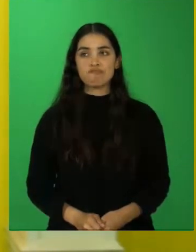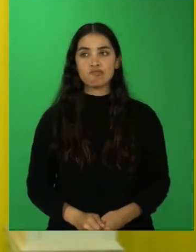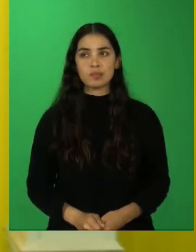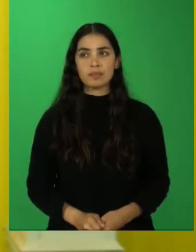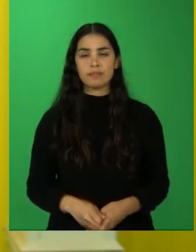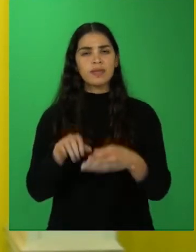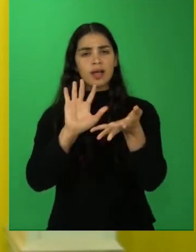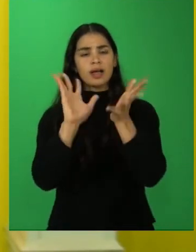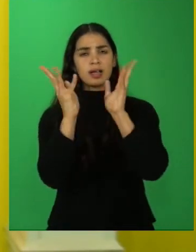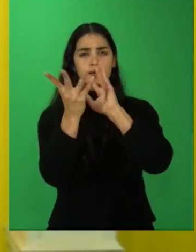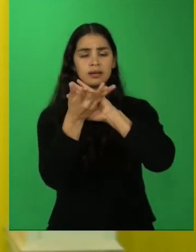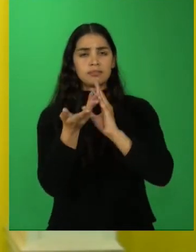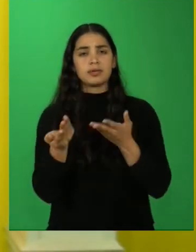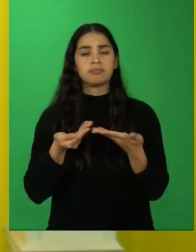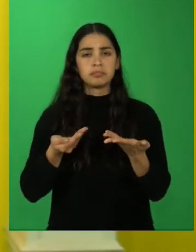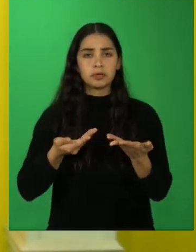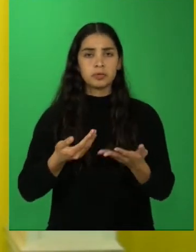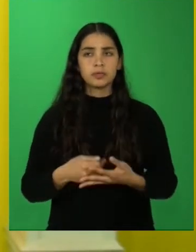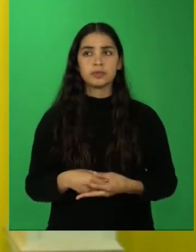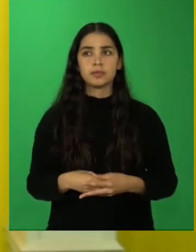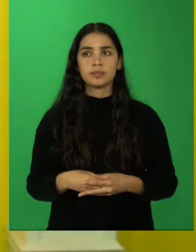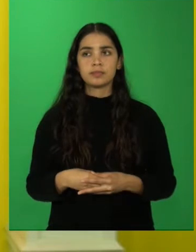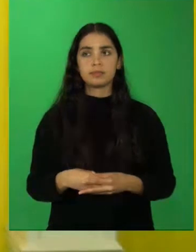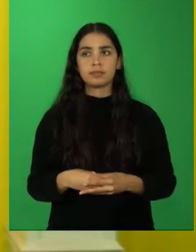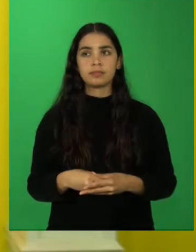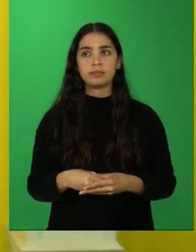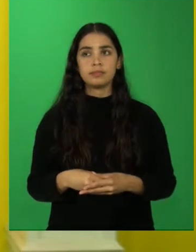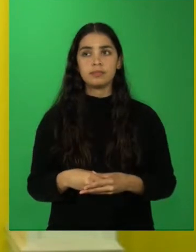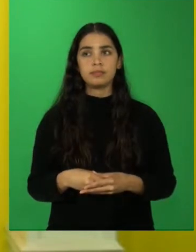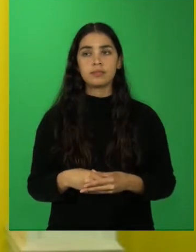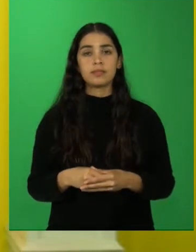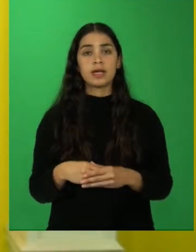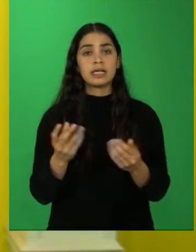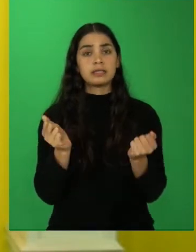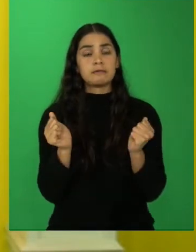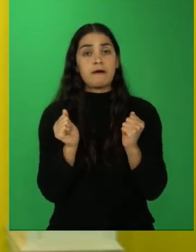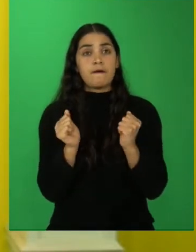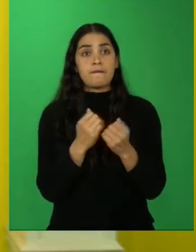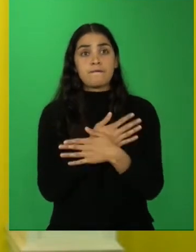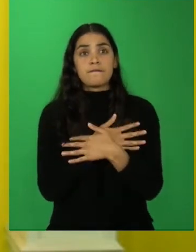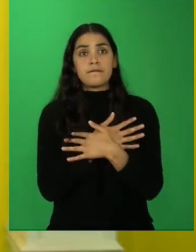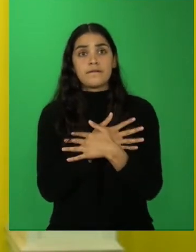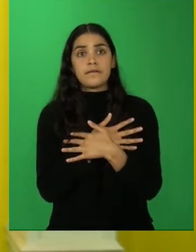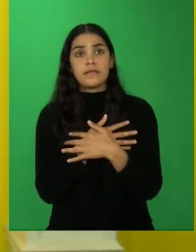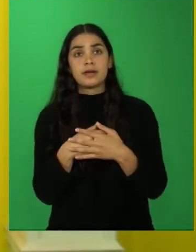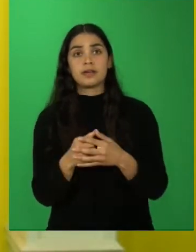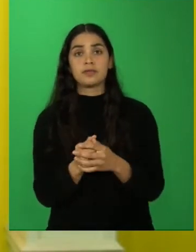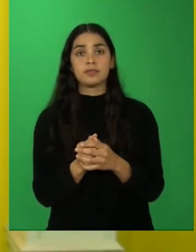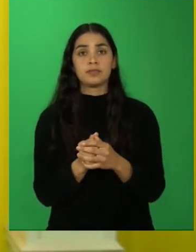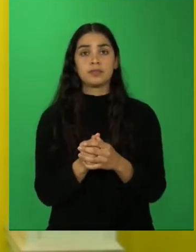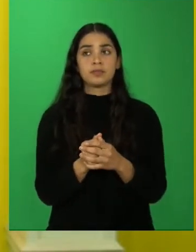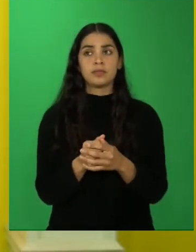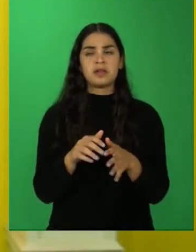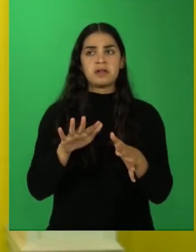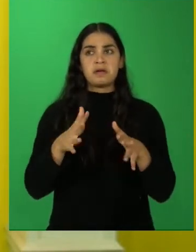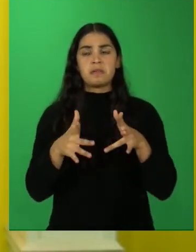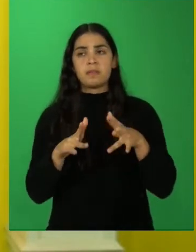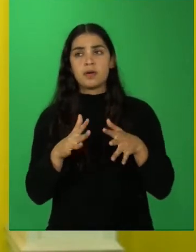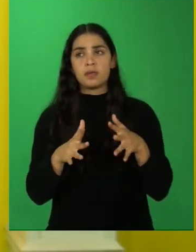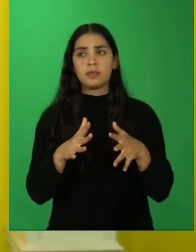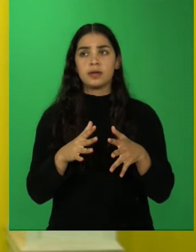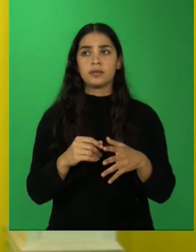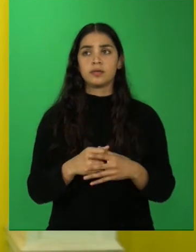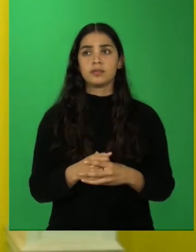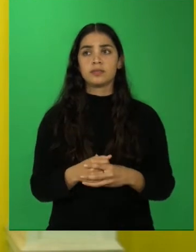Su clima es un clima templado, hacia la costa se encuentra el clima mediterráneo,